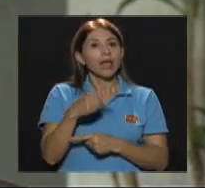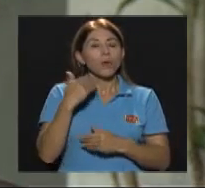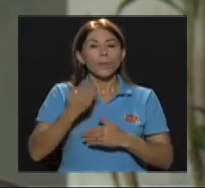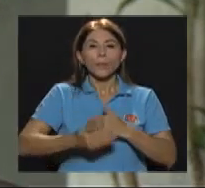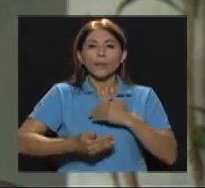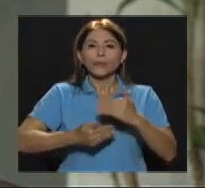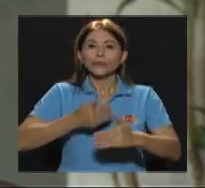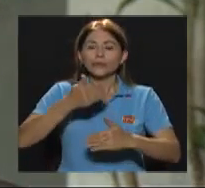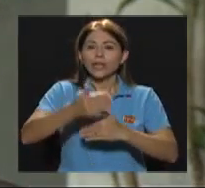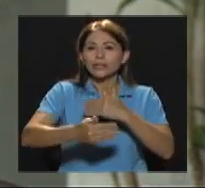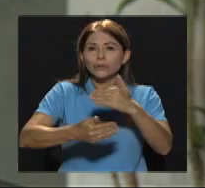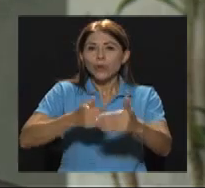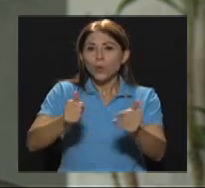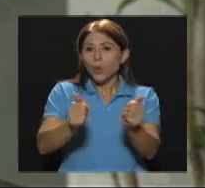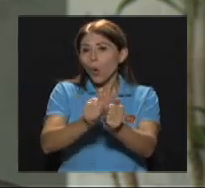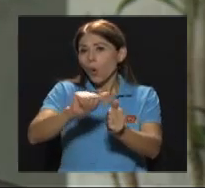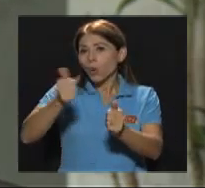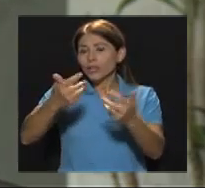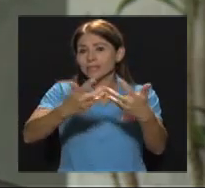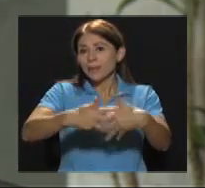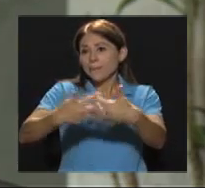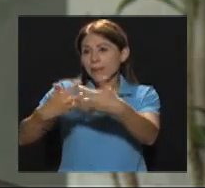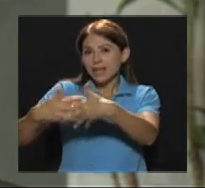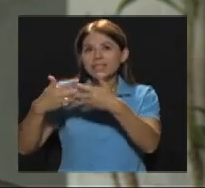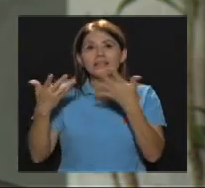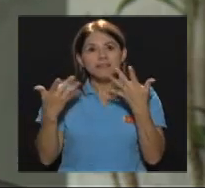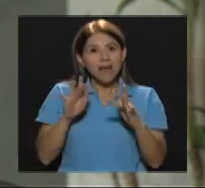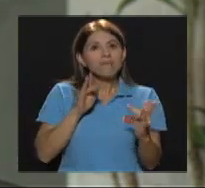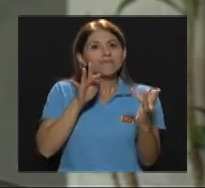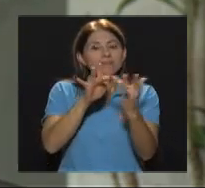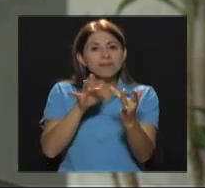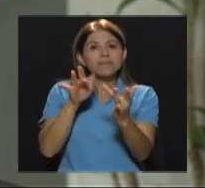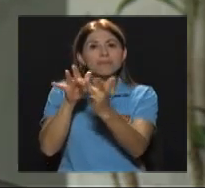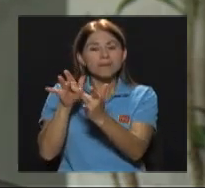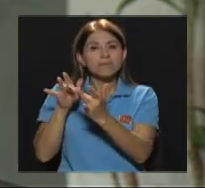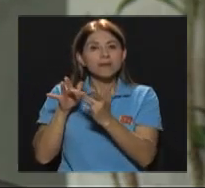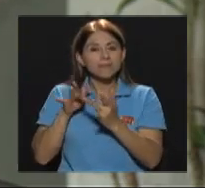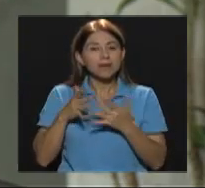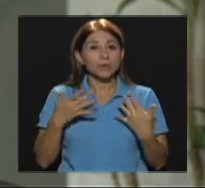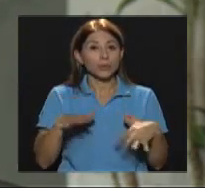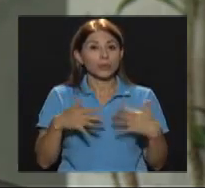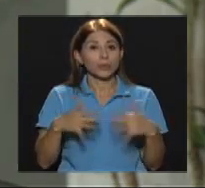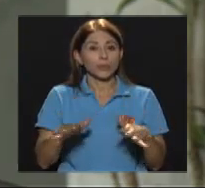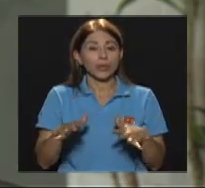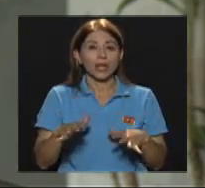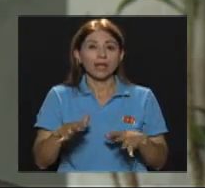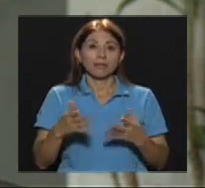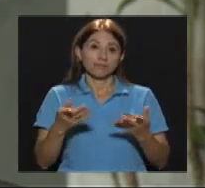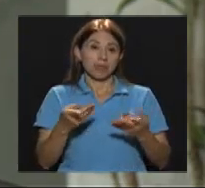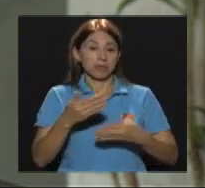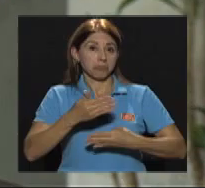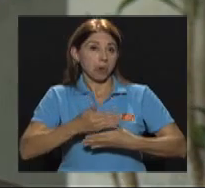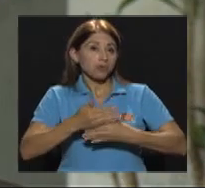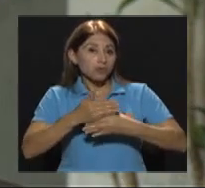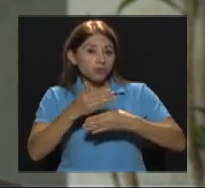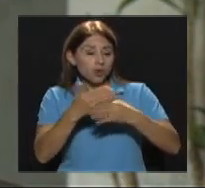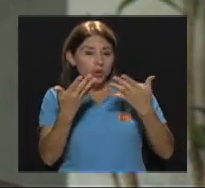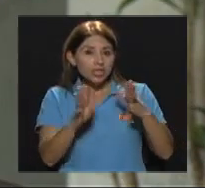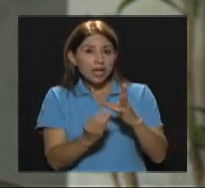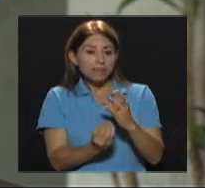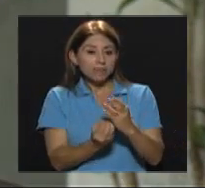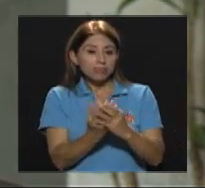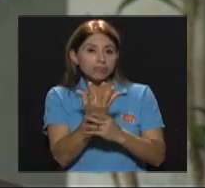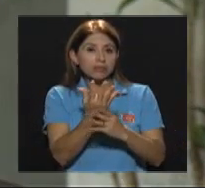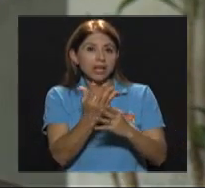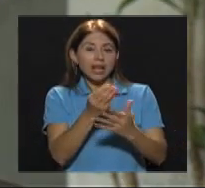un proceso que junto con otras empresas pudimos vivir muy de cerca Toda la construcción tanto de la unidad como de